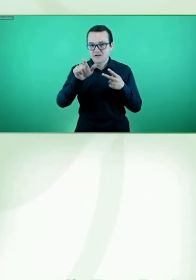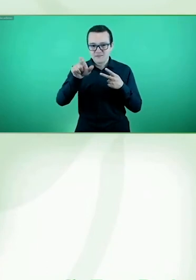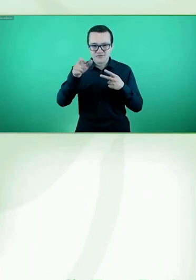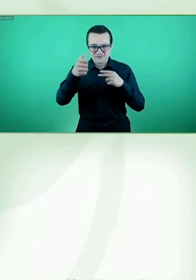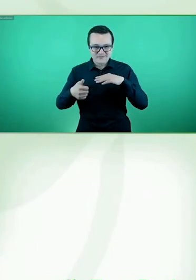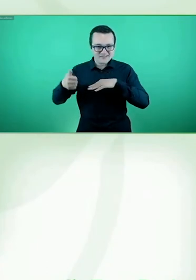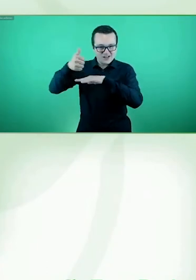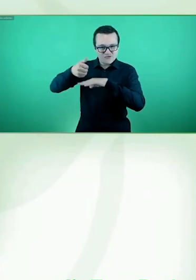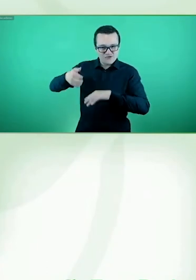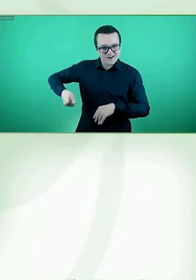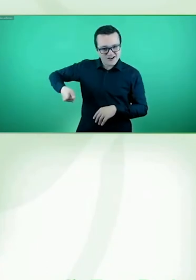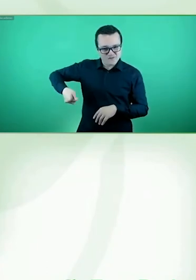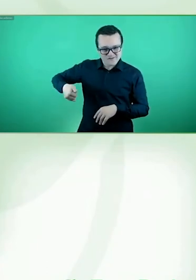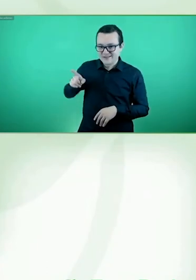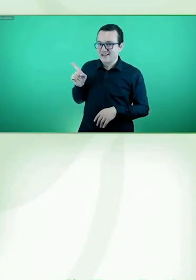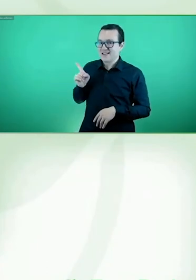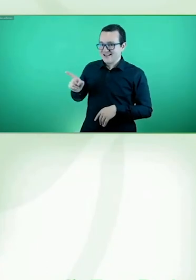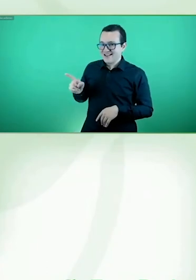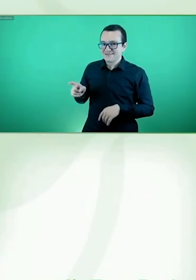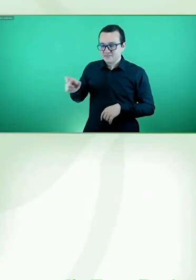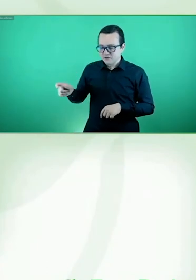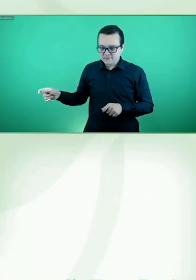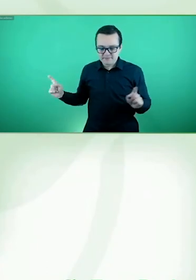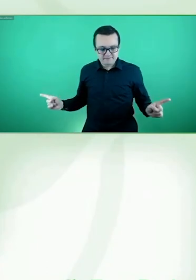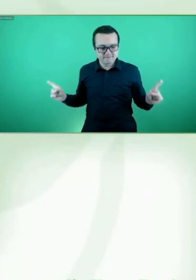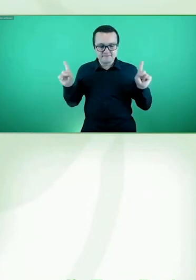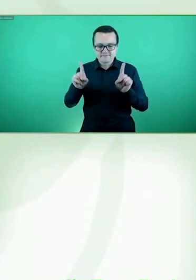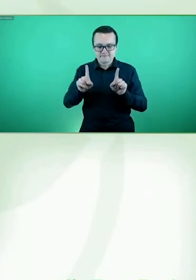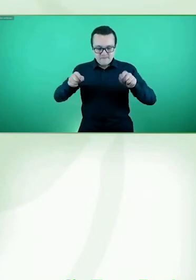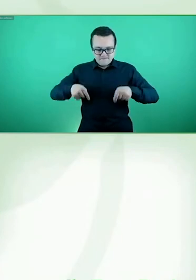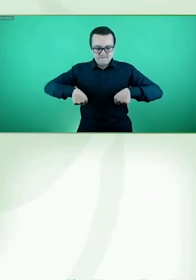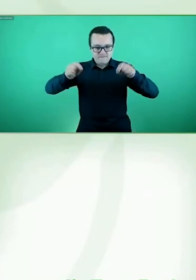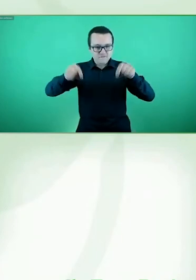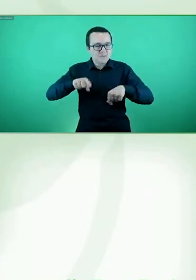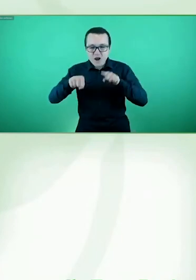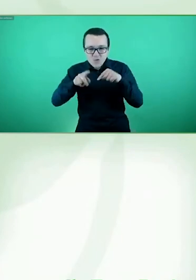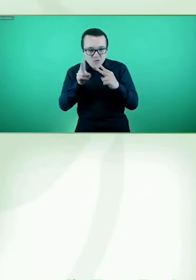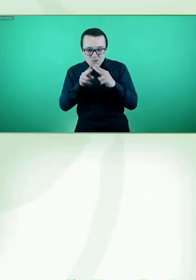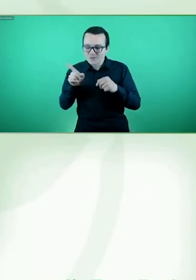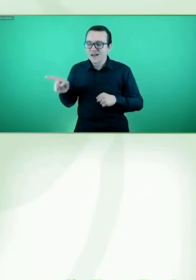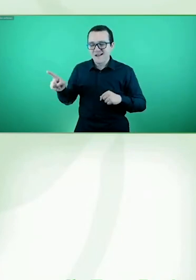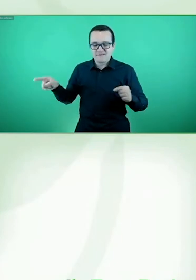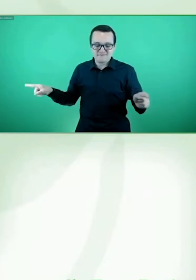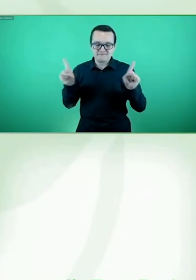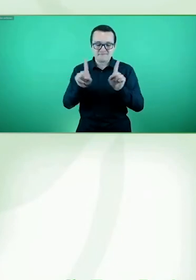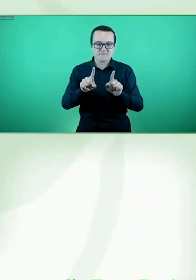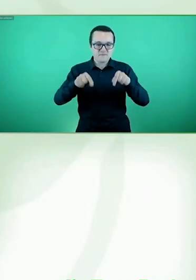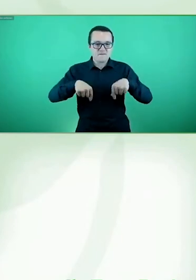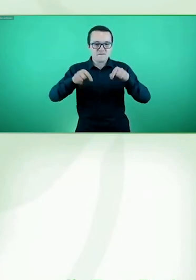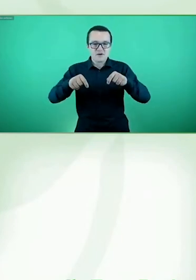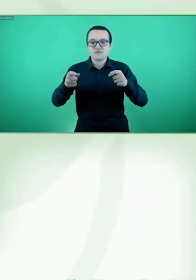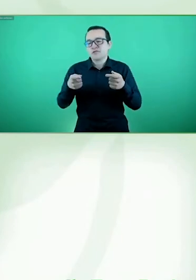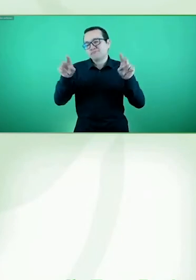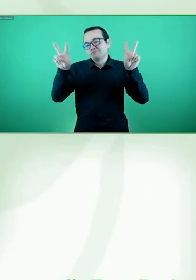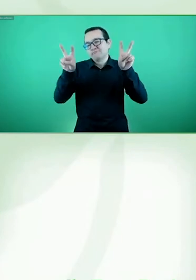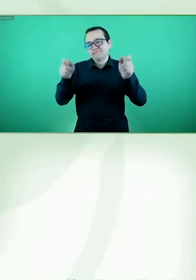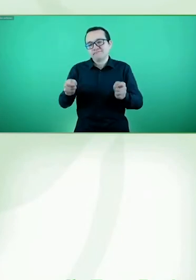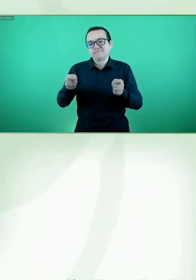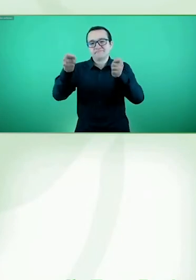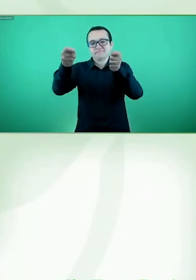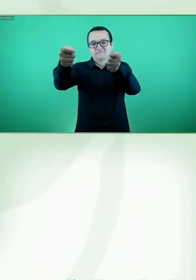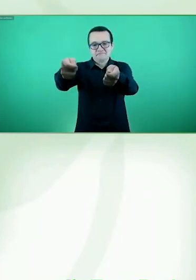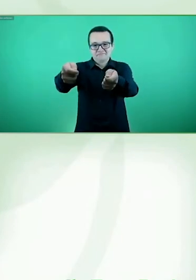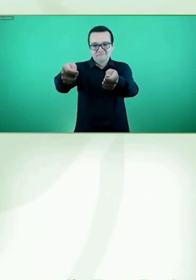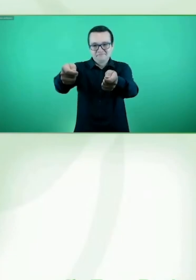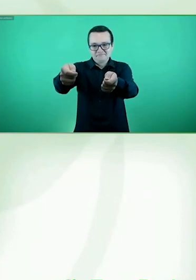no la conocen. Así que les voy a entregar simbólicamente en este momento la carpeta para que lo puedan firmar